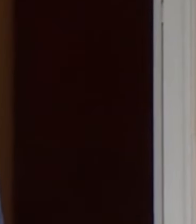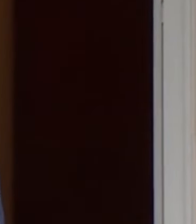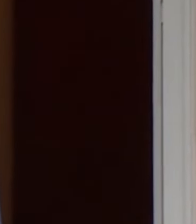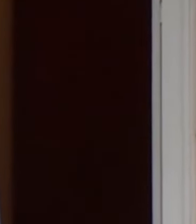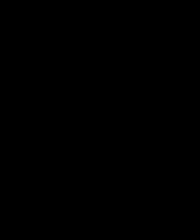por vuestro apoyo yo ¡Gracias!